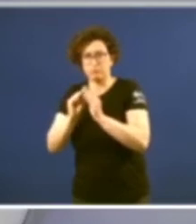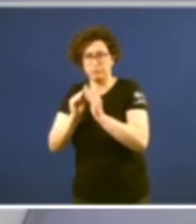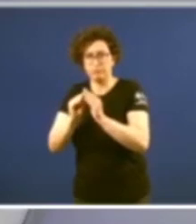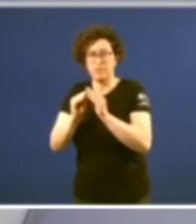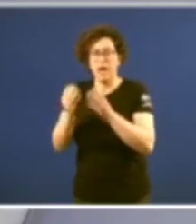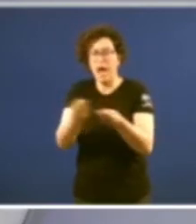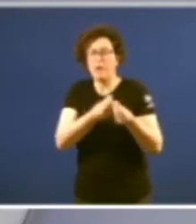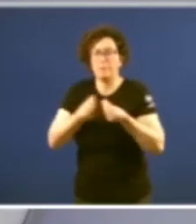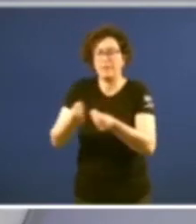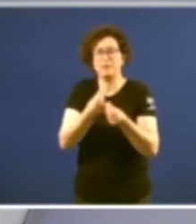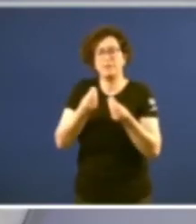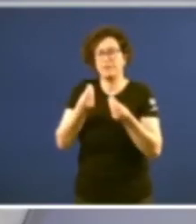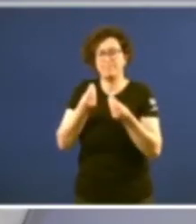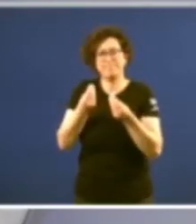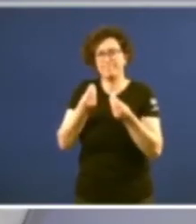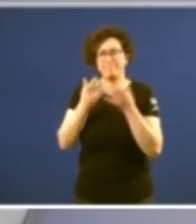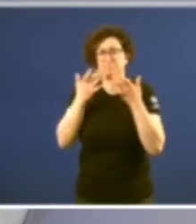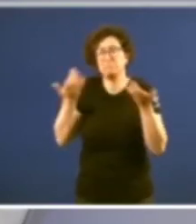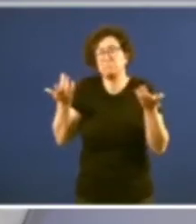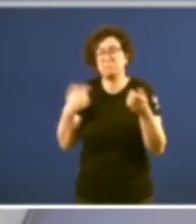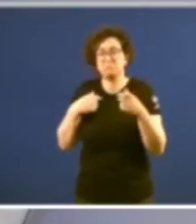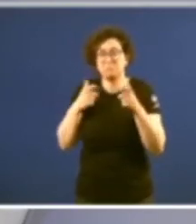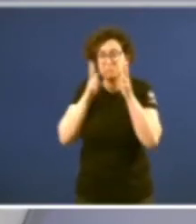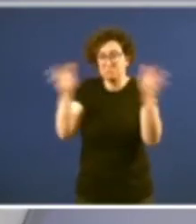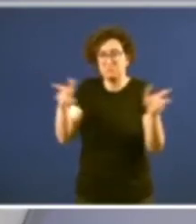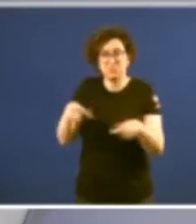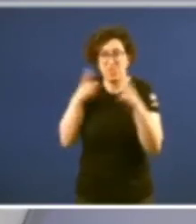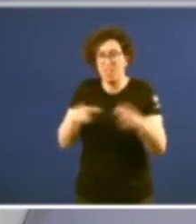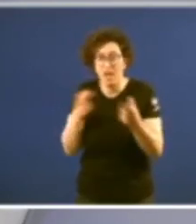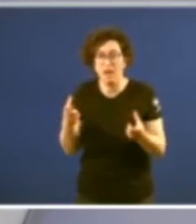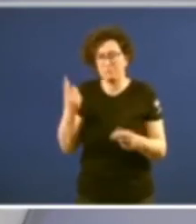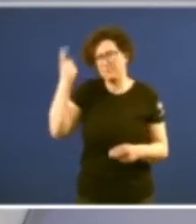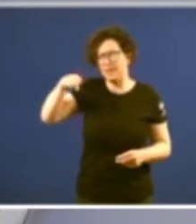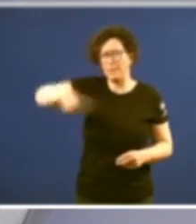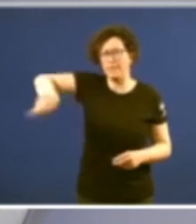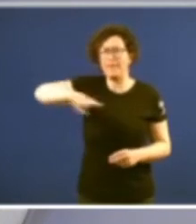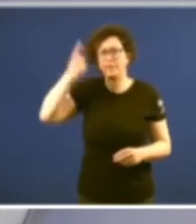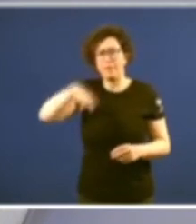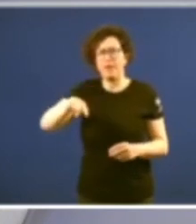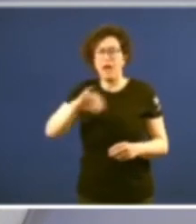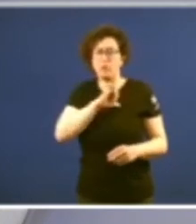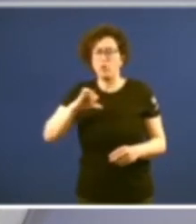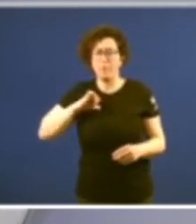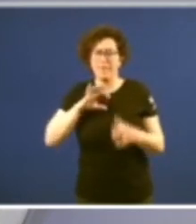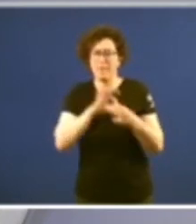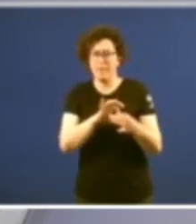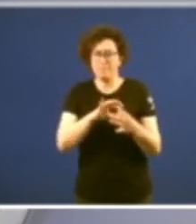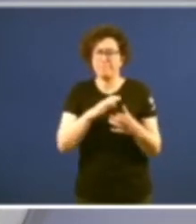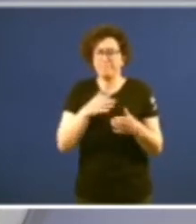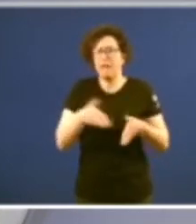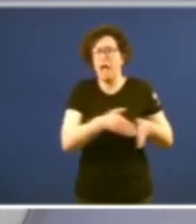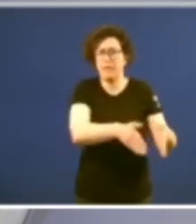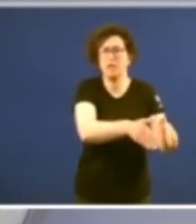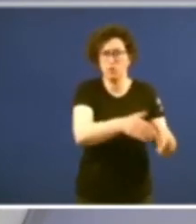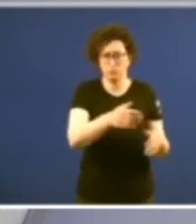absoluta indiferencia social eles tiñan claro que o autonomismo era o camiño e amosaron a fauteza